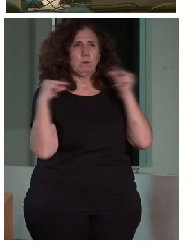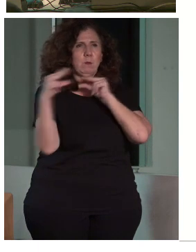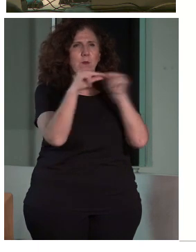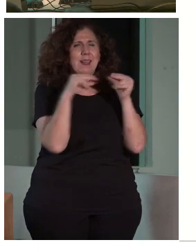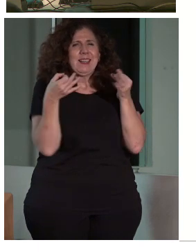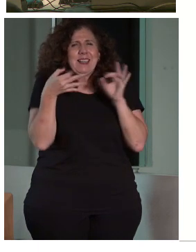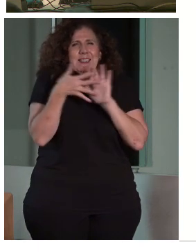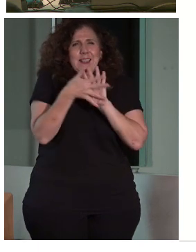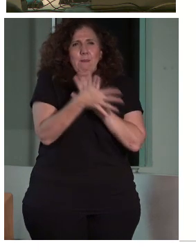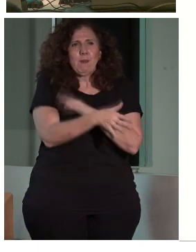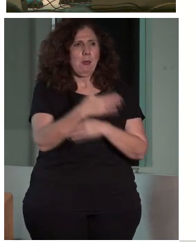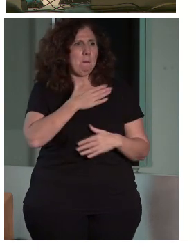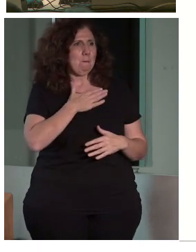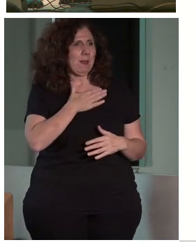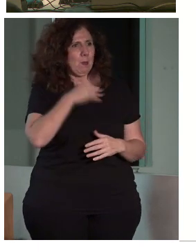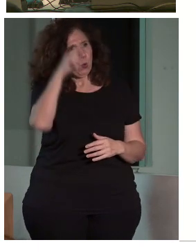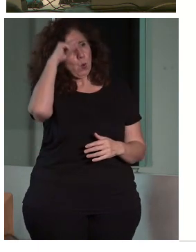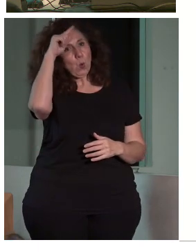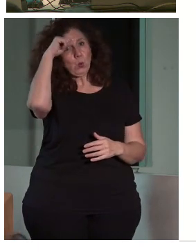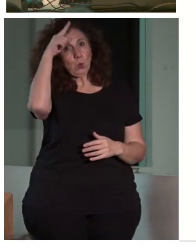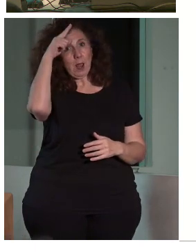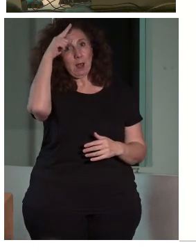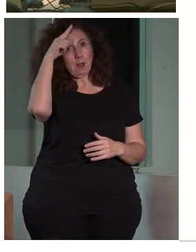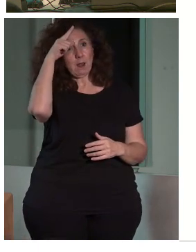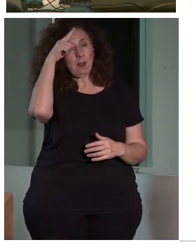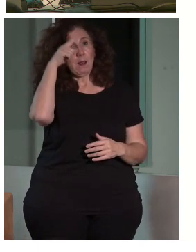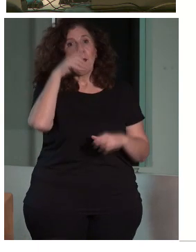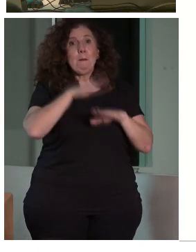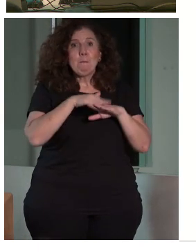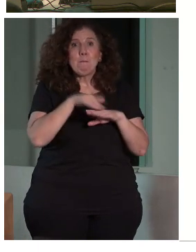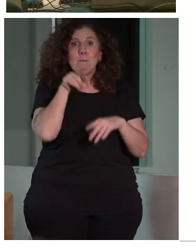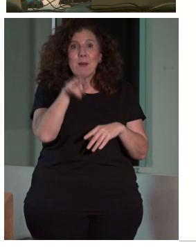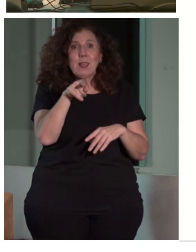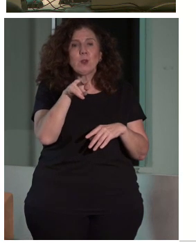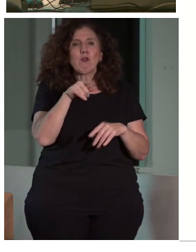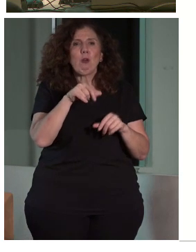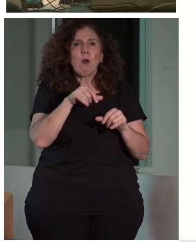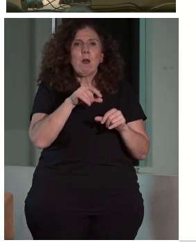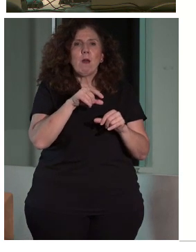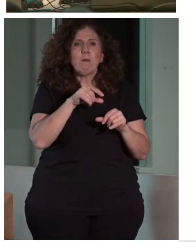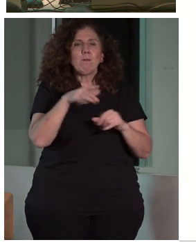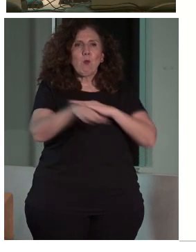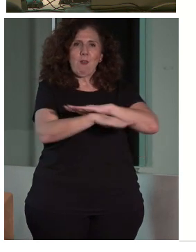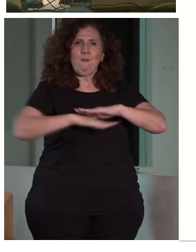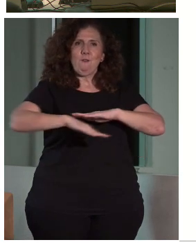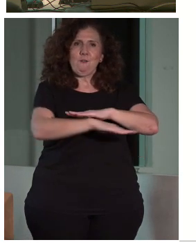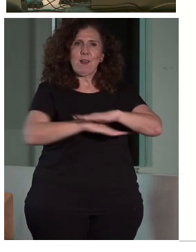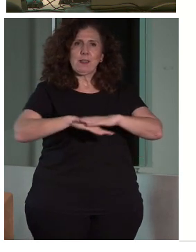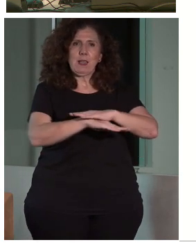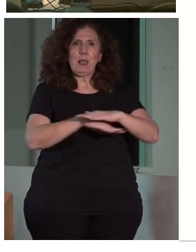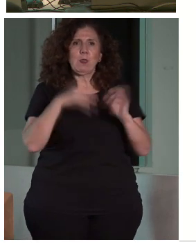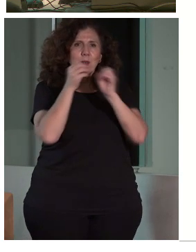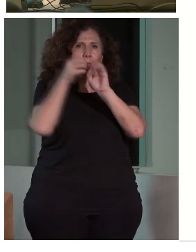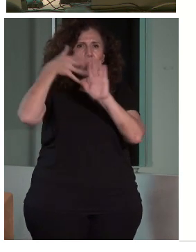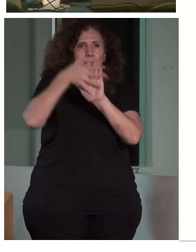era el patrimonio cultural. Para ello, cogimos como referencia la definición que hace del patrimonio cultural que se hizo en la